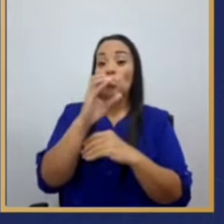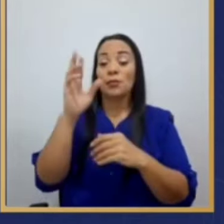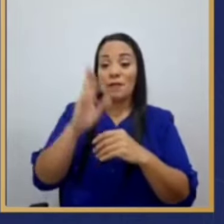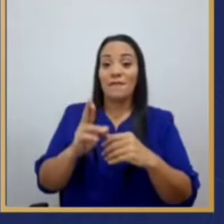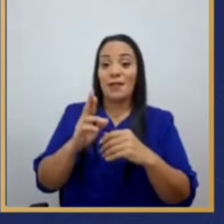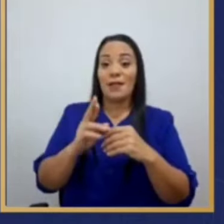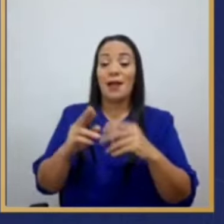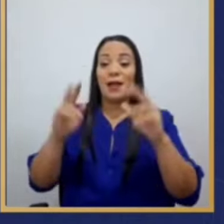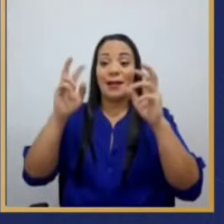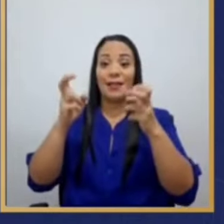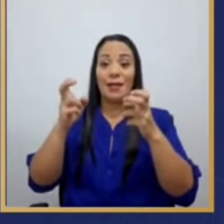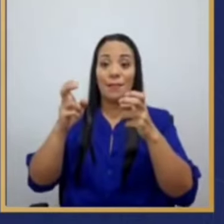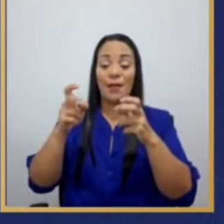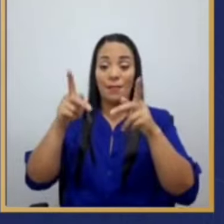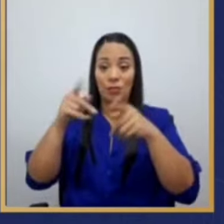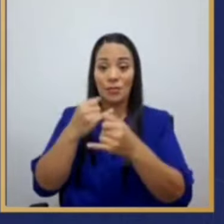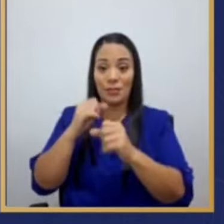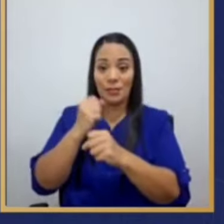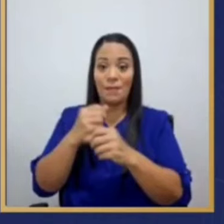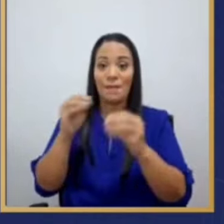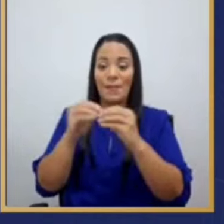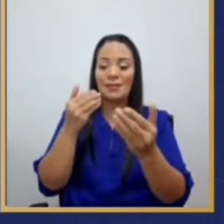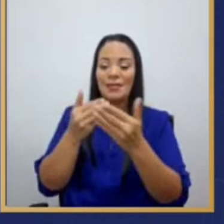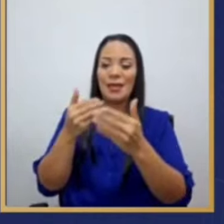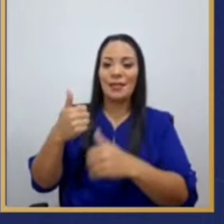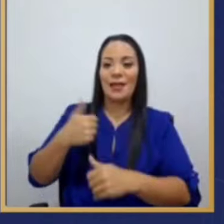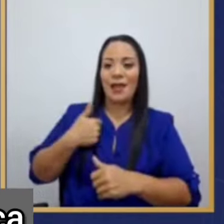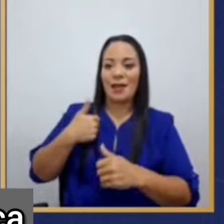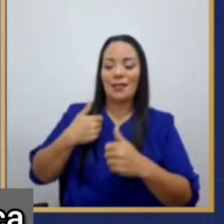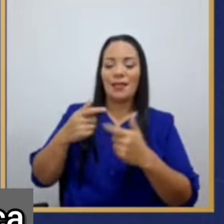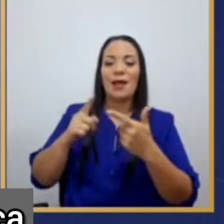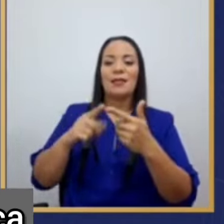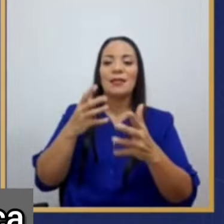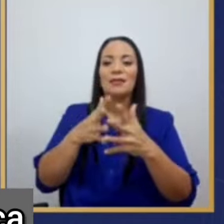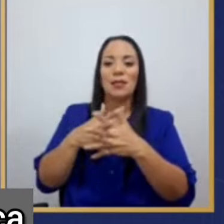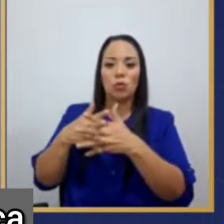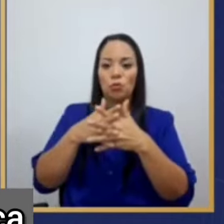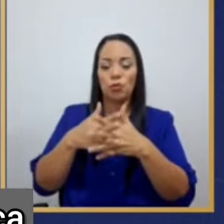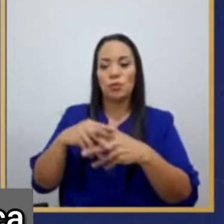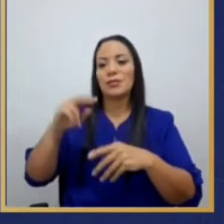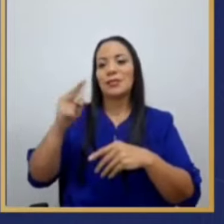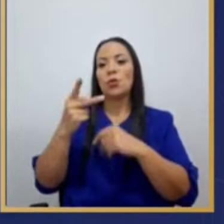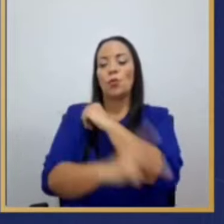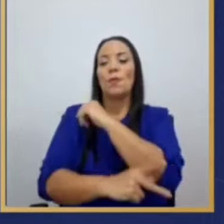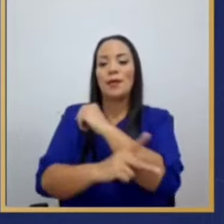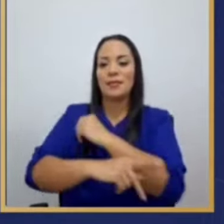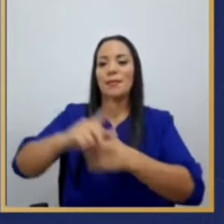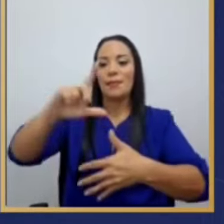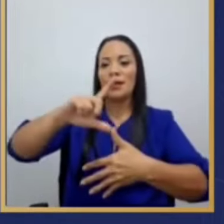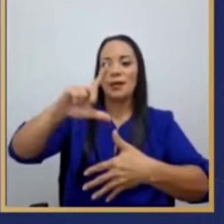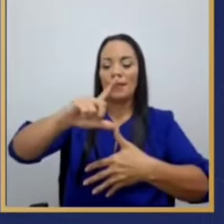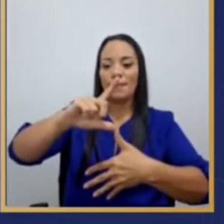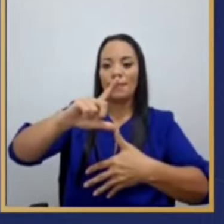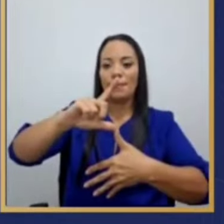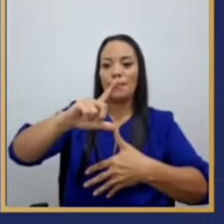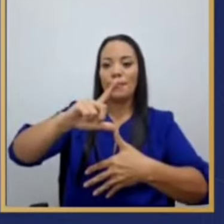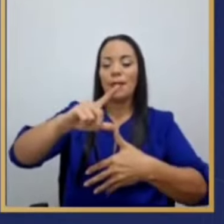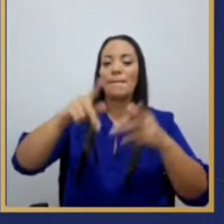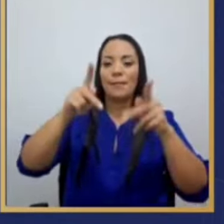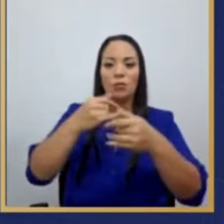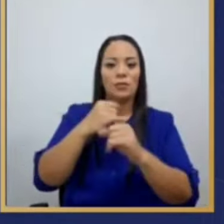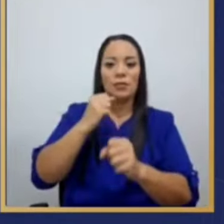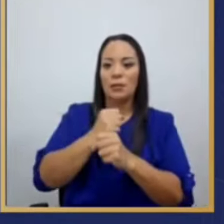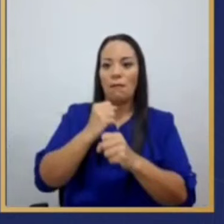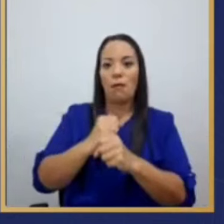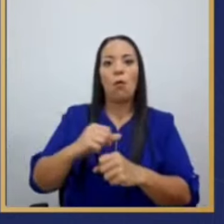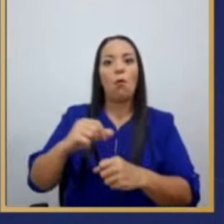de desempleo, está más cerca de Canadá, está más cerca de los Estados Unidos, y básicamente es el segundo país de América Latina con el desempleo más bajo,